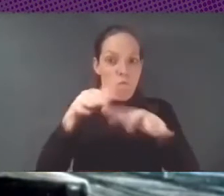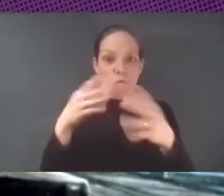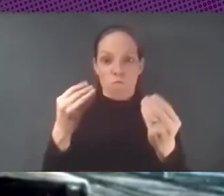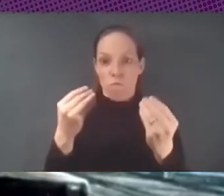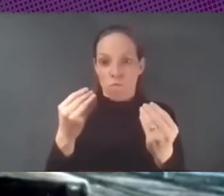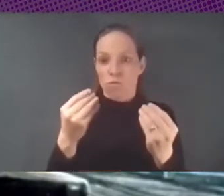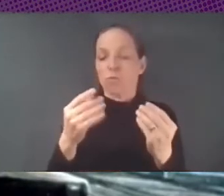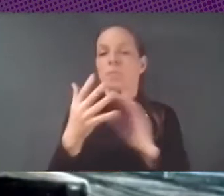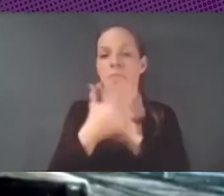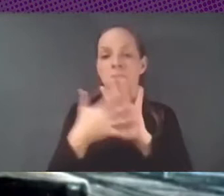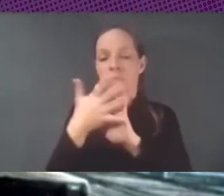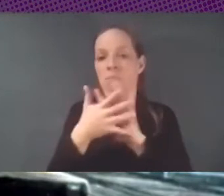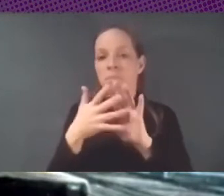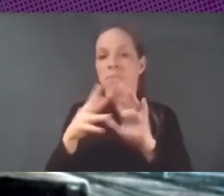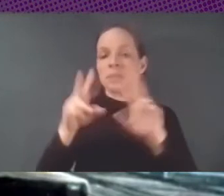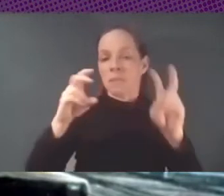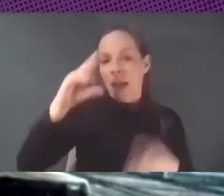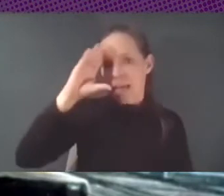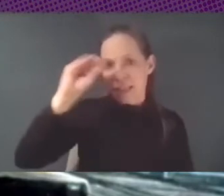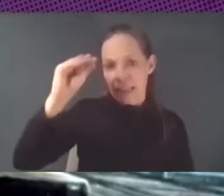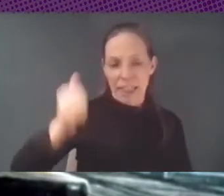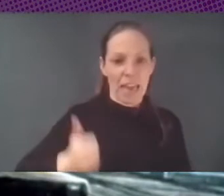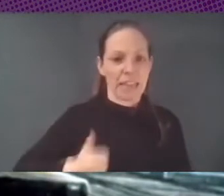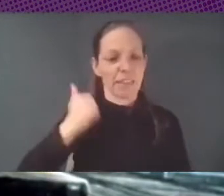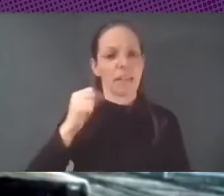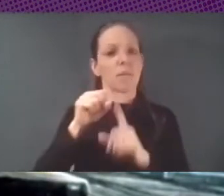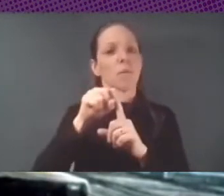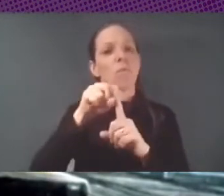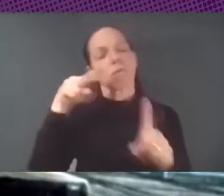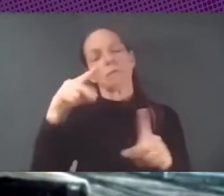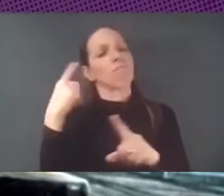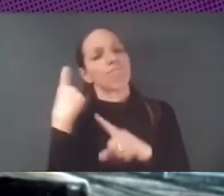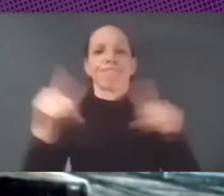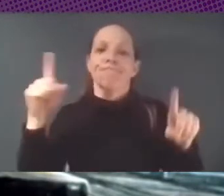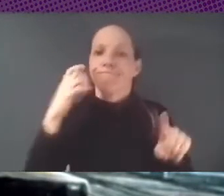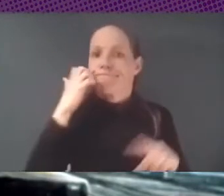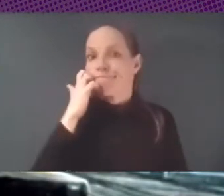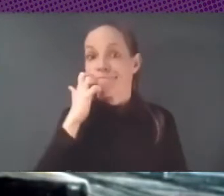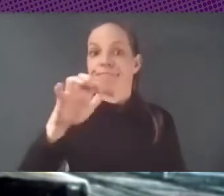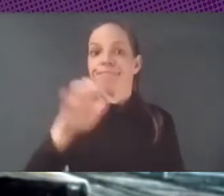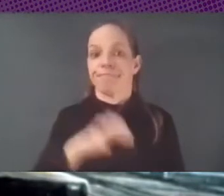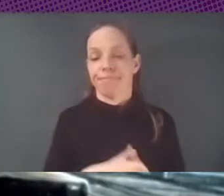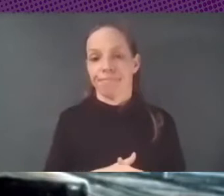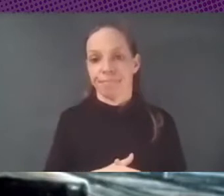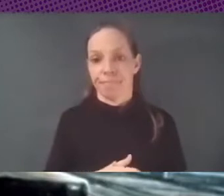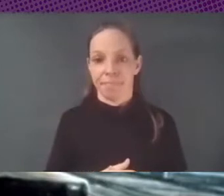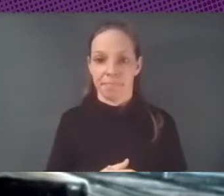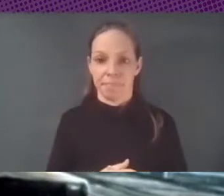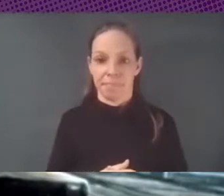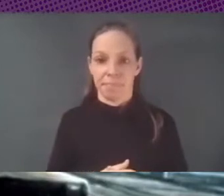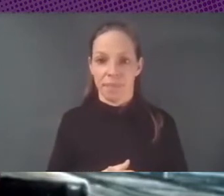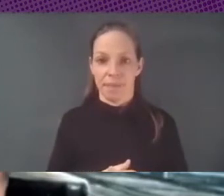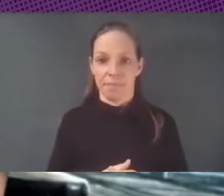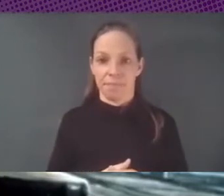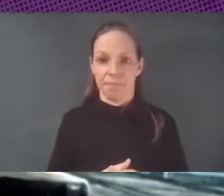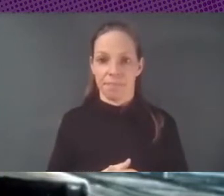y la inteligencia artificial desde una perspectiva diferente, desde una perspectiva que toma